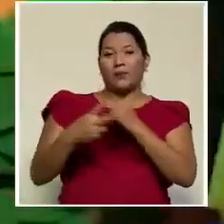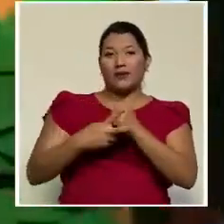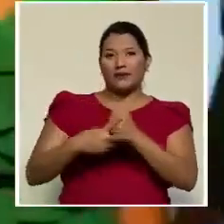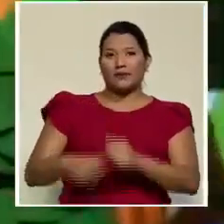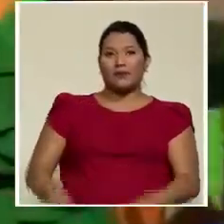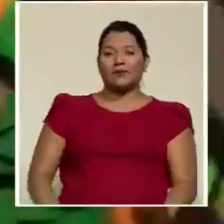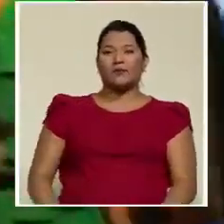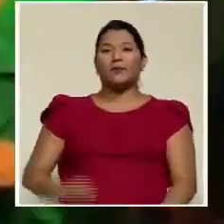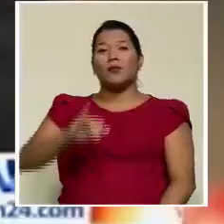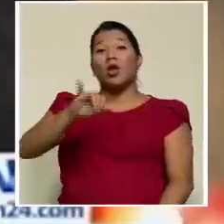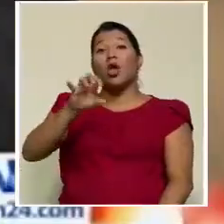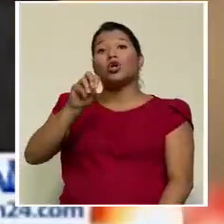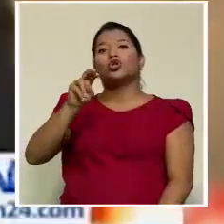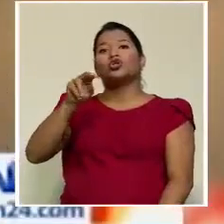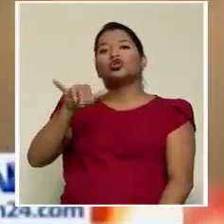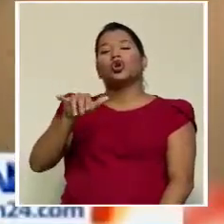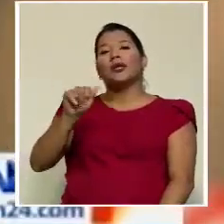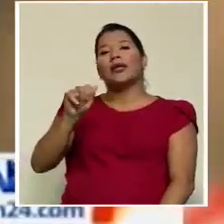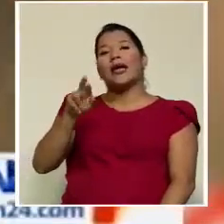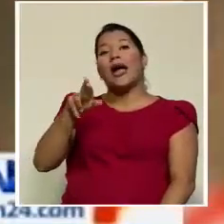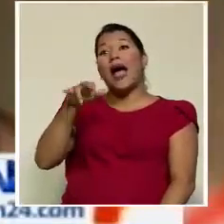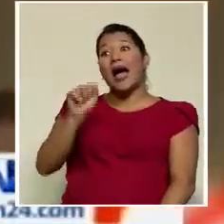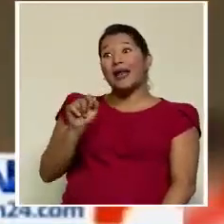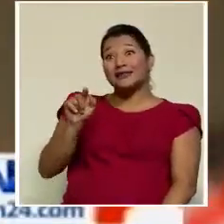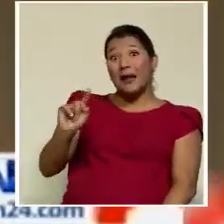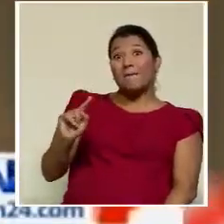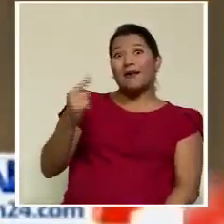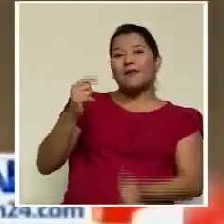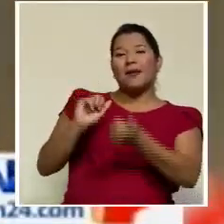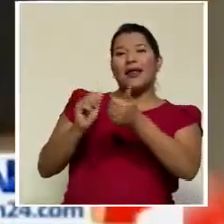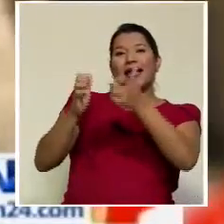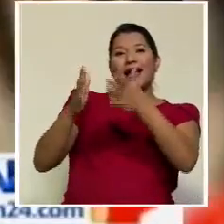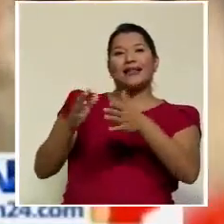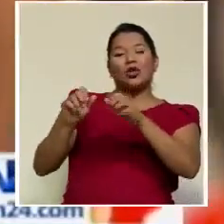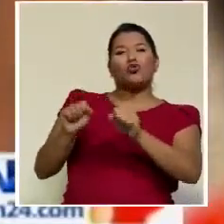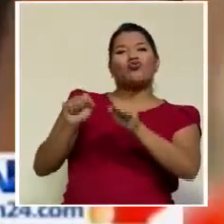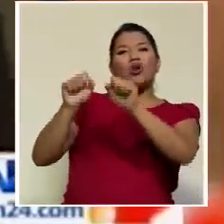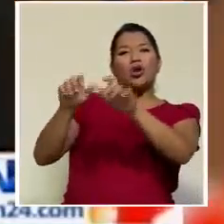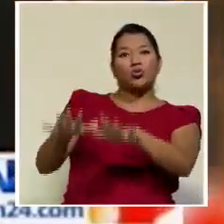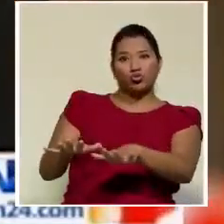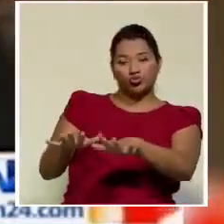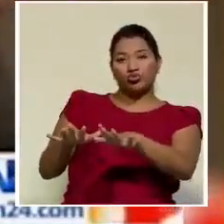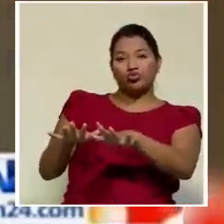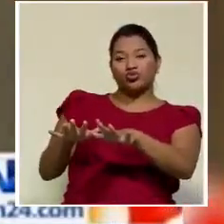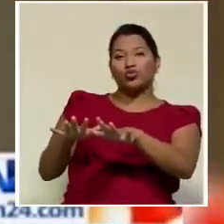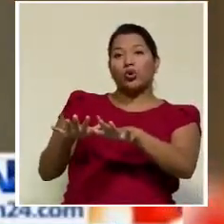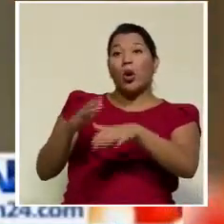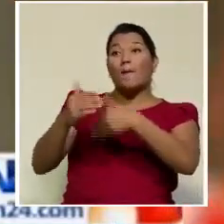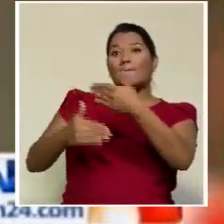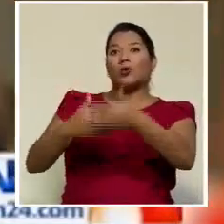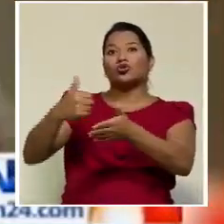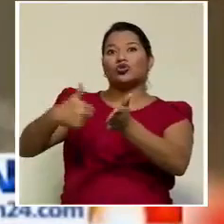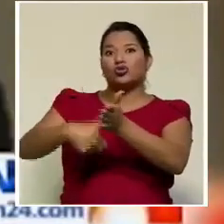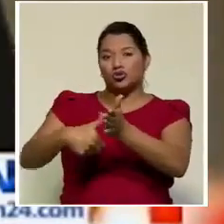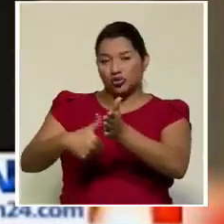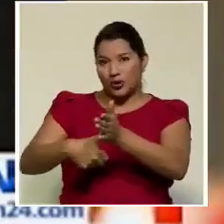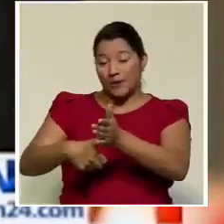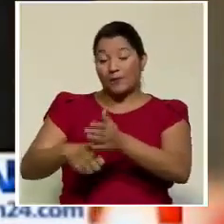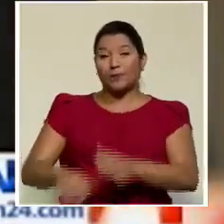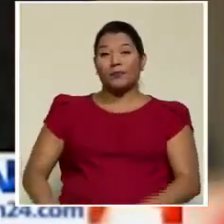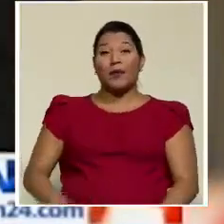Johnny Araya pasará a la historia del país como el primer candidato en renunciar a la contienda electoral en una segunda ronda.